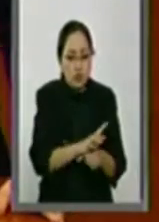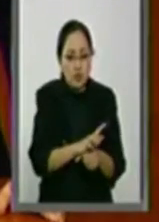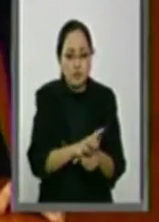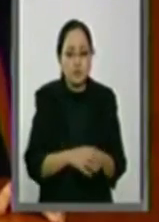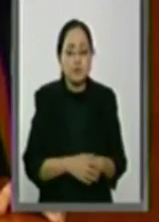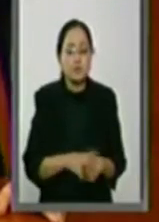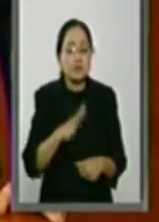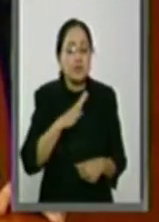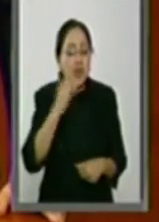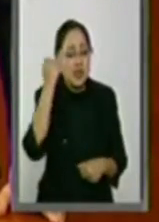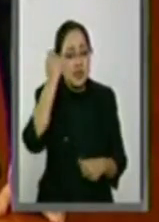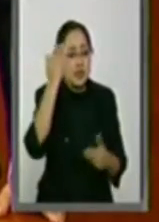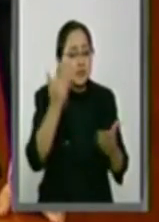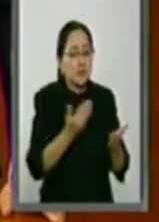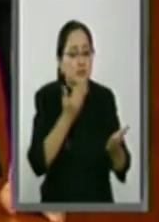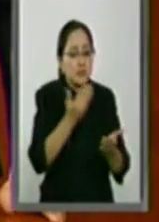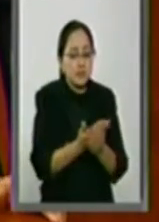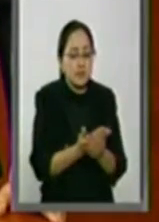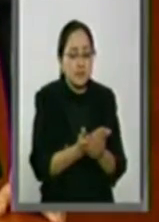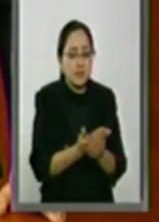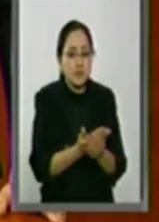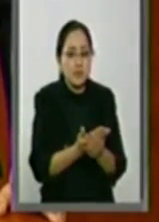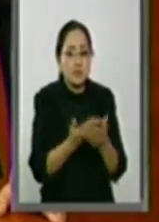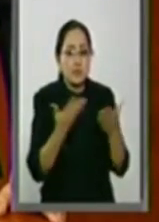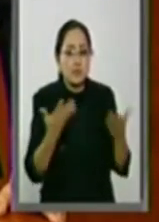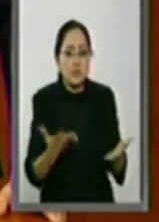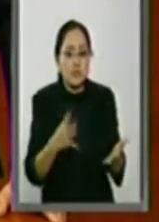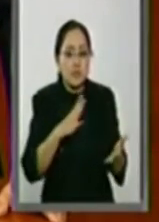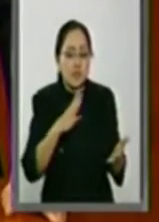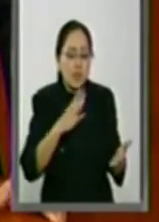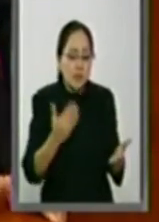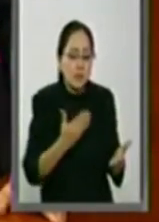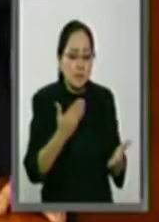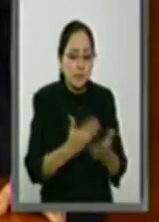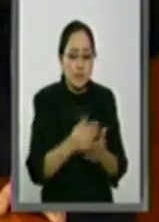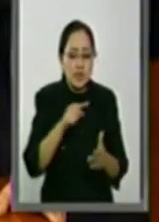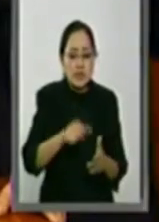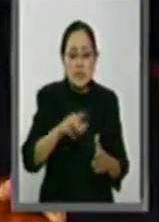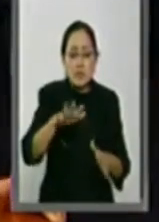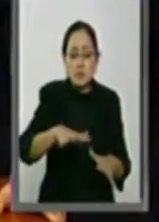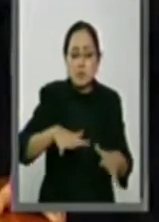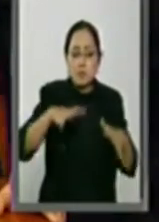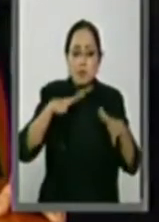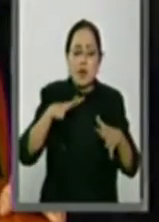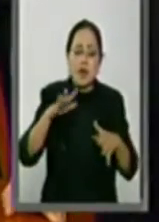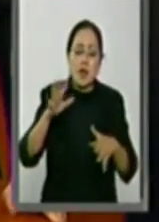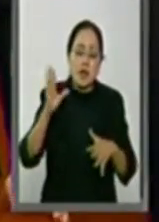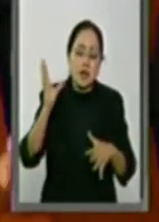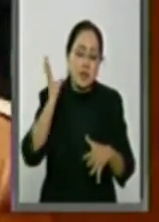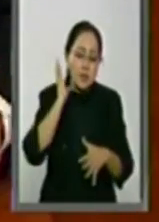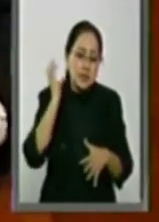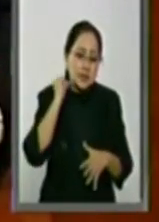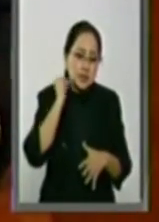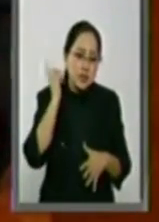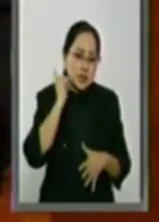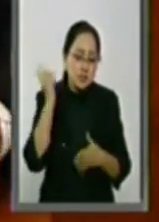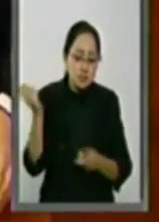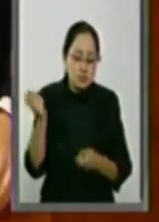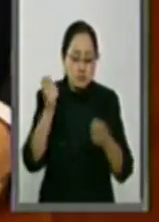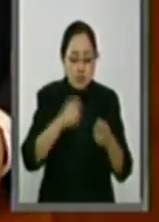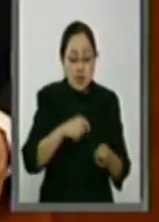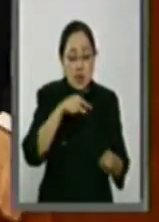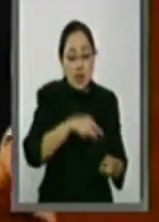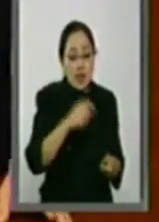una iniciativa que propuso al Poder Legislativo Federal el Presidente Enrique Peña